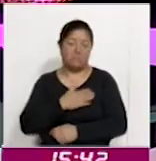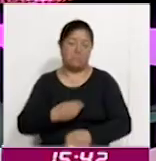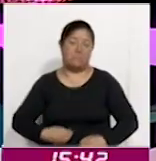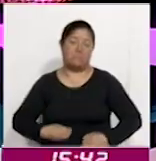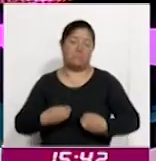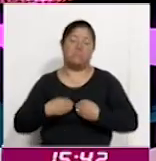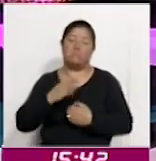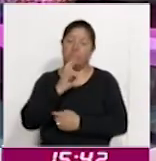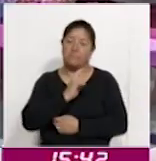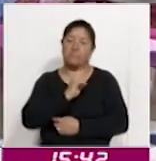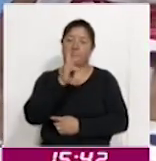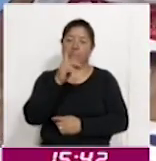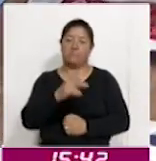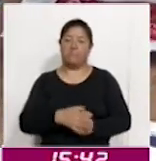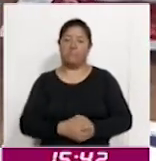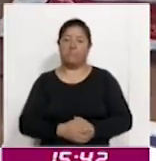de vida.